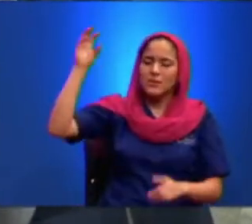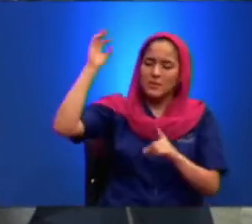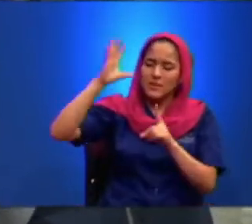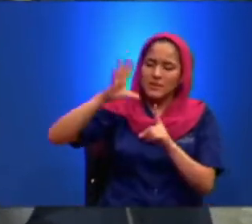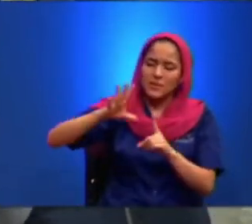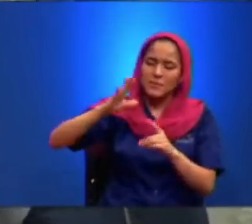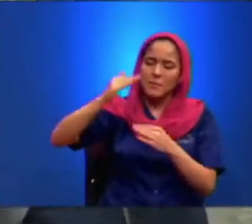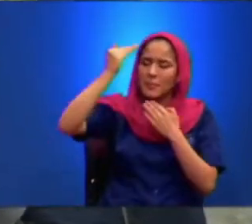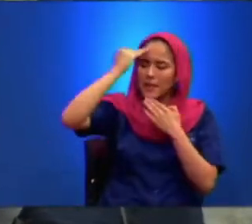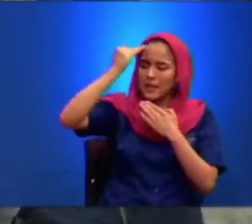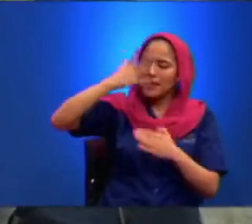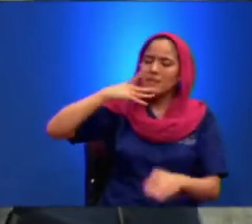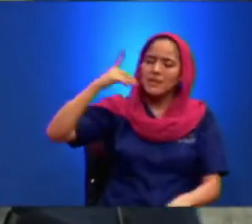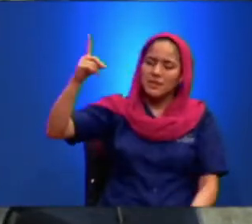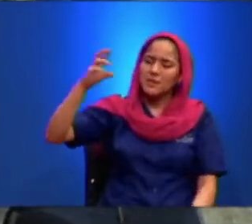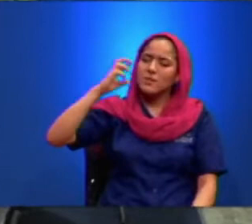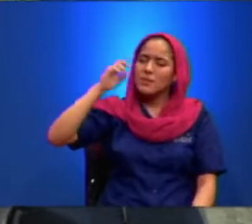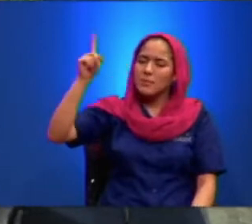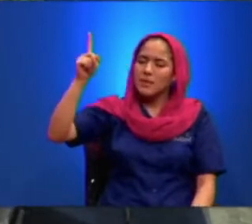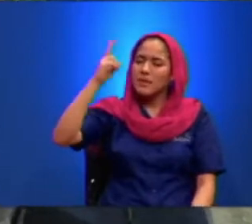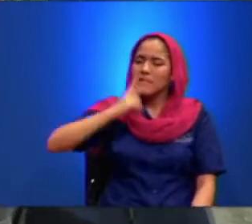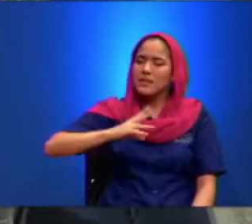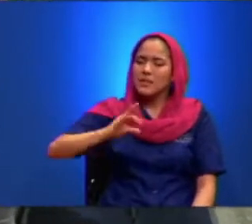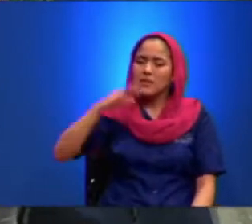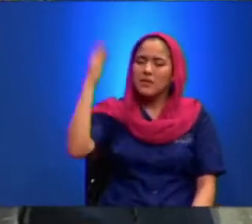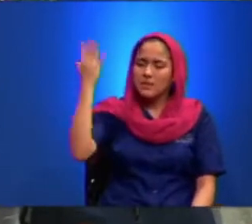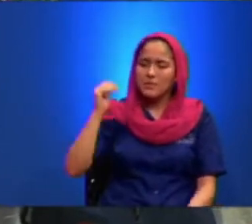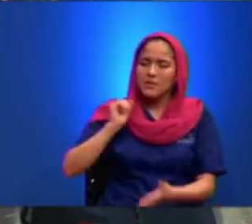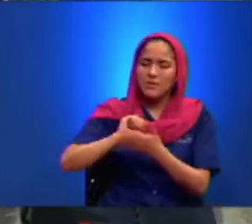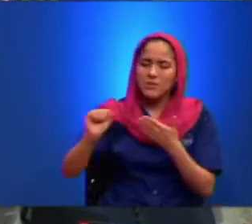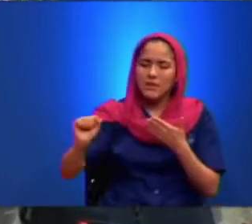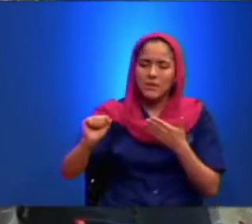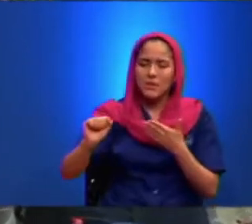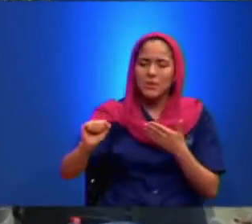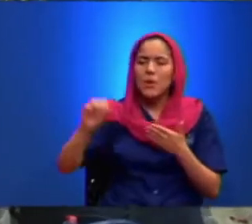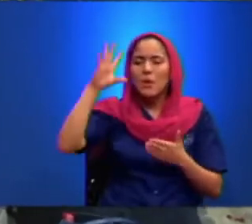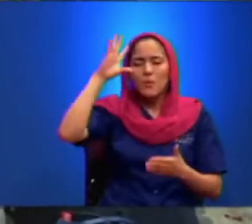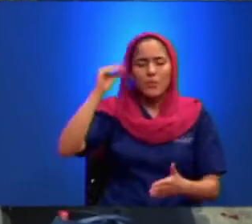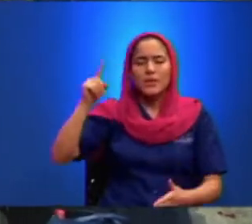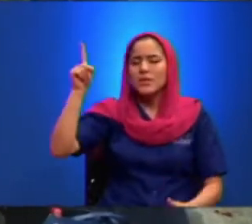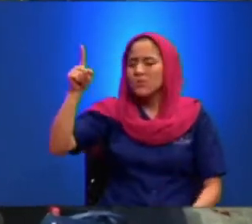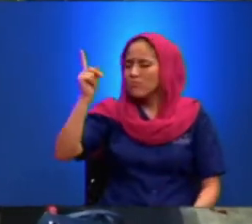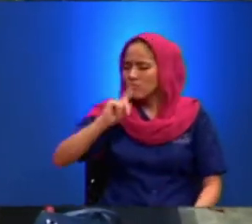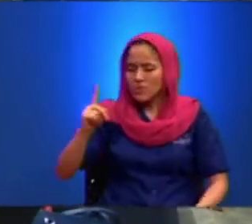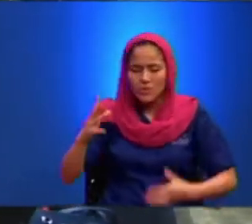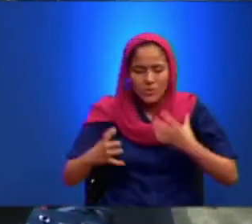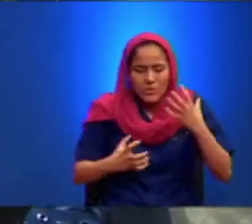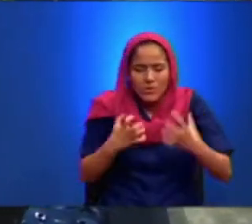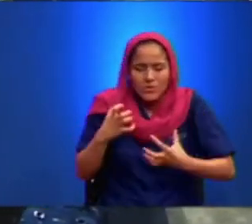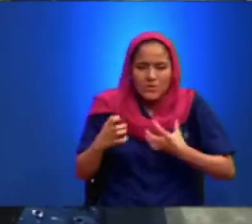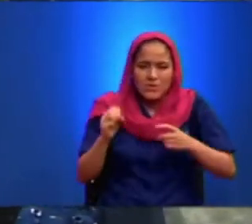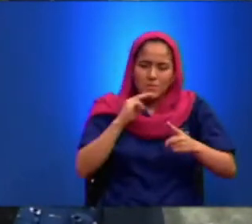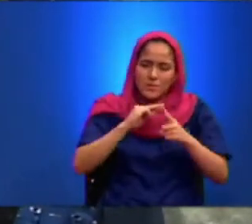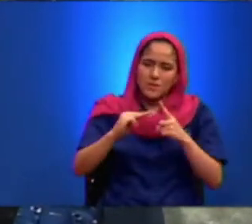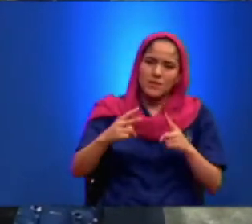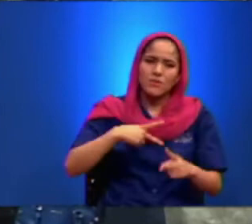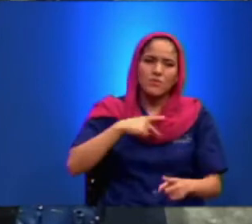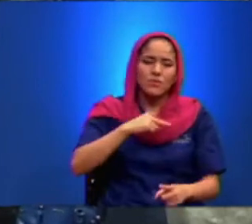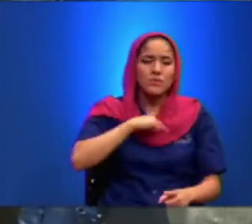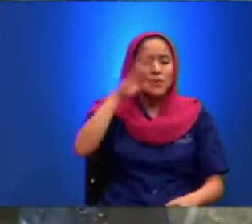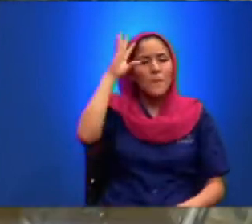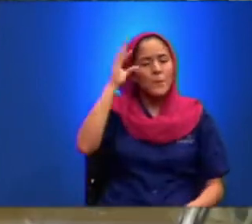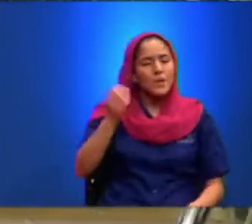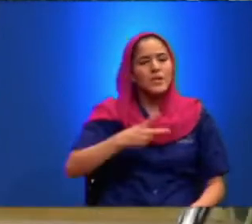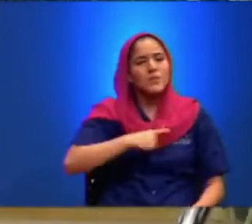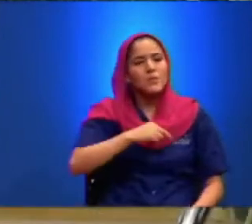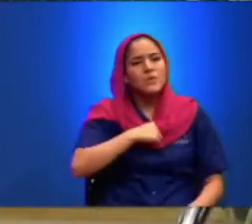Padre Hijo Espíritu Santo Por No Habernos Consumido Porque Nuestros Pecados